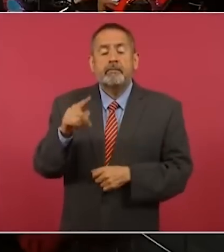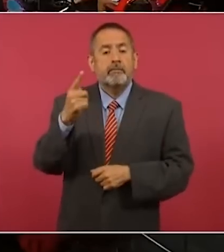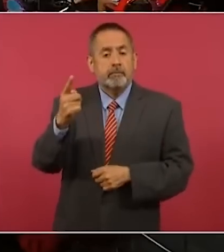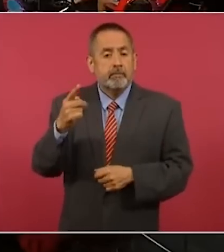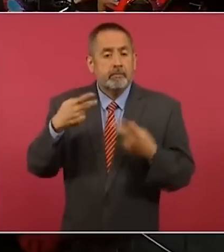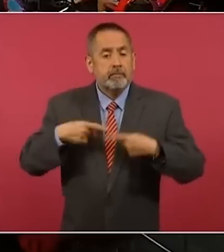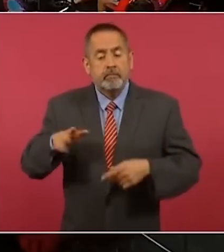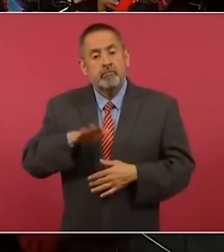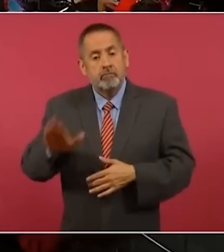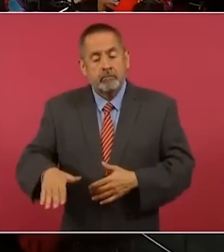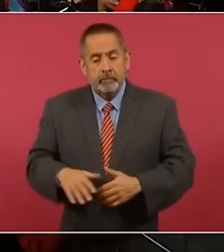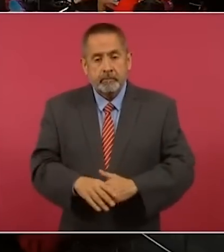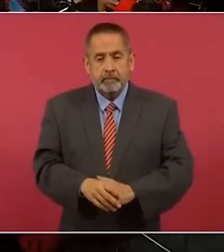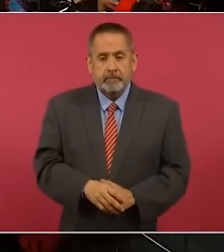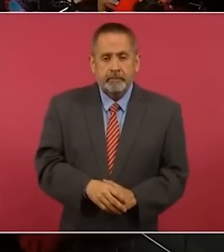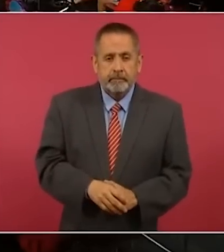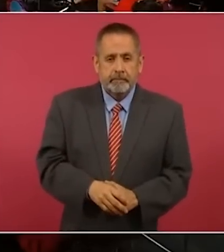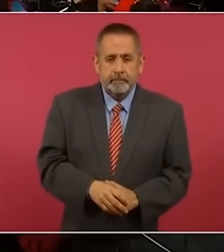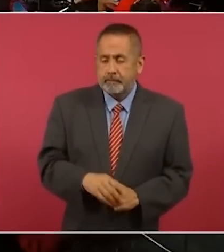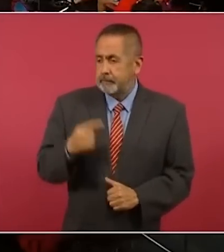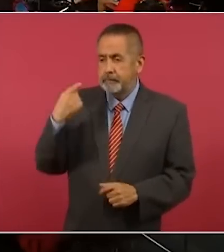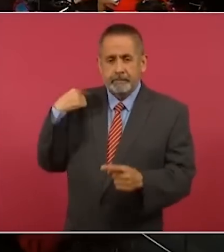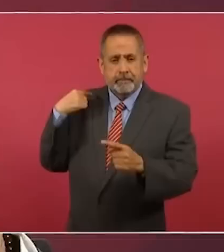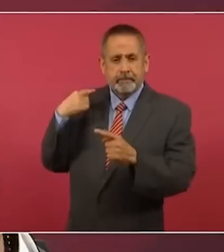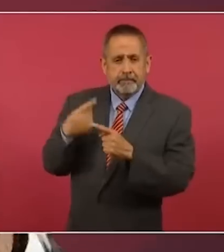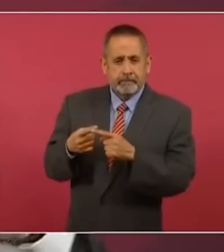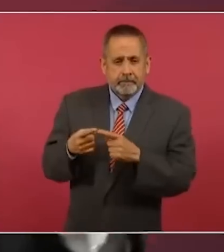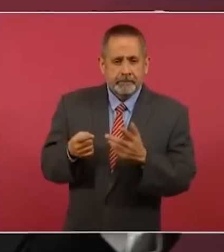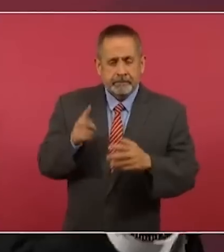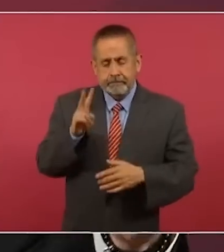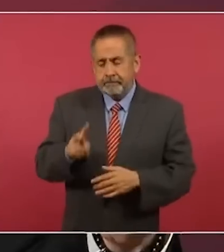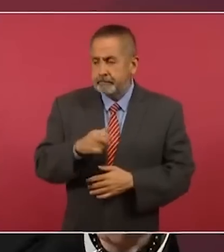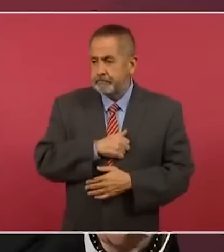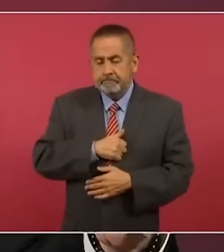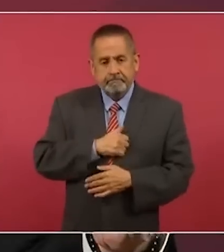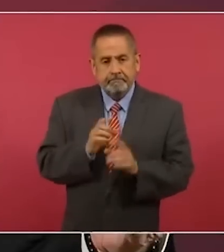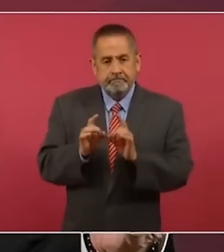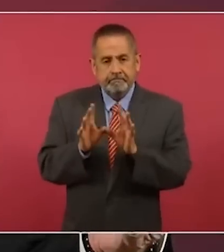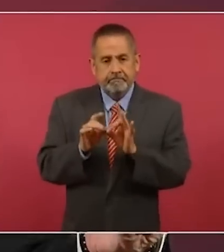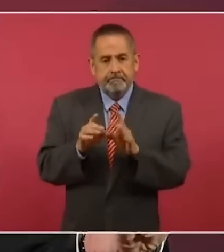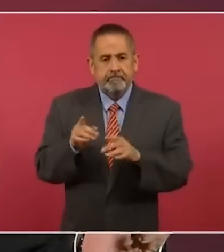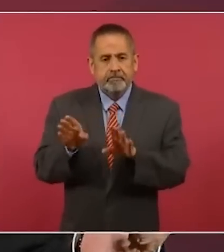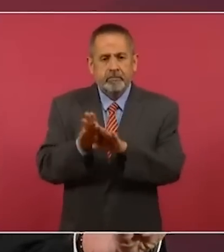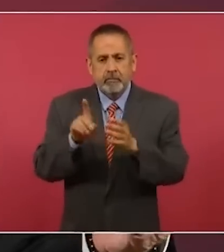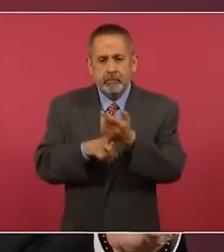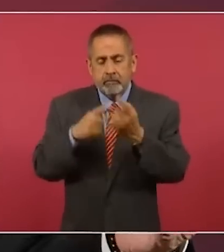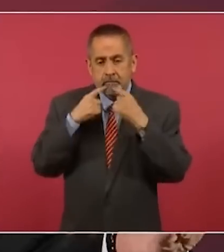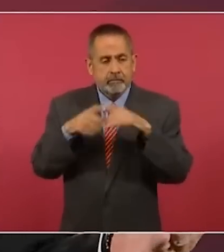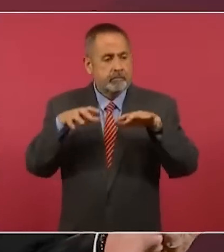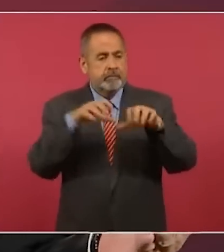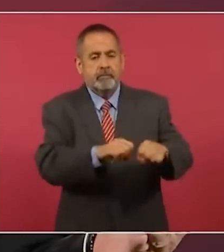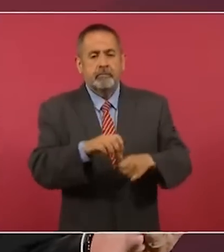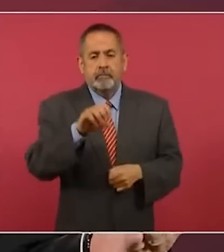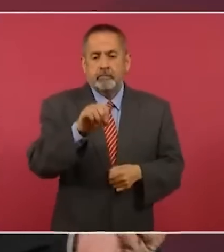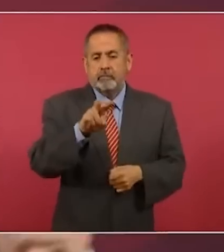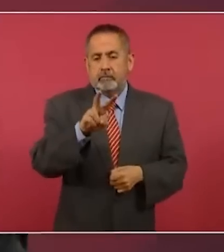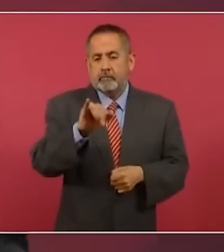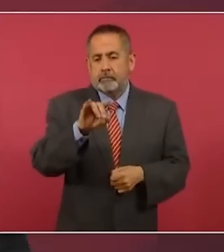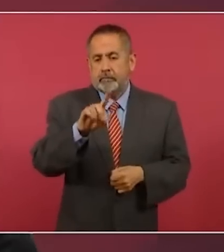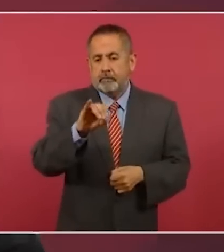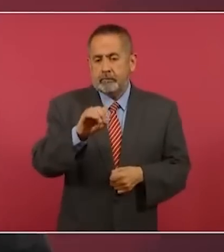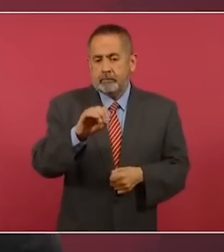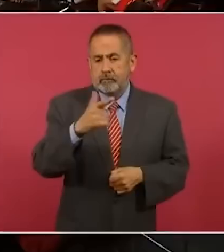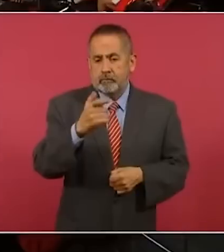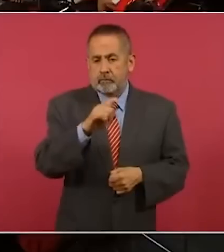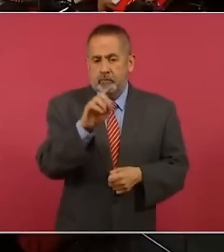las últimas desgraciadamente cuando fue la aprehensión de Ovidio Guzmán. Bueno,